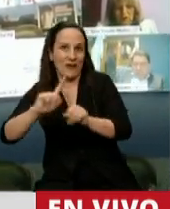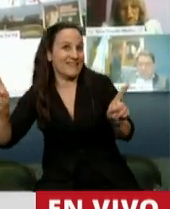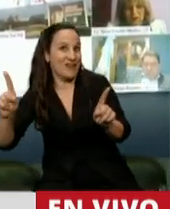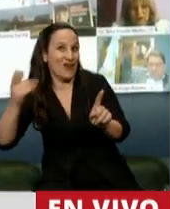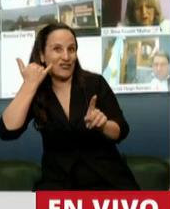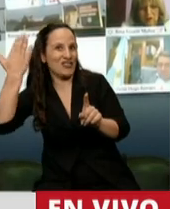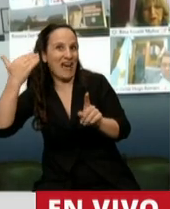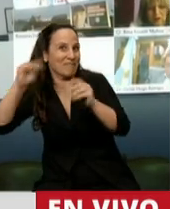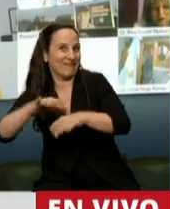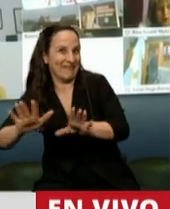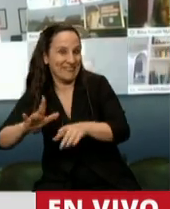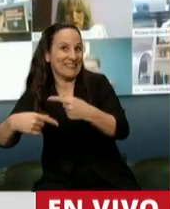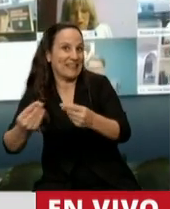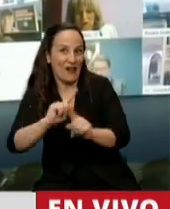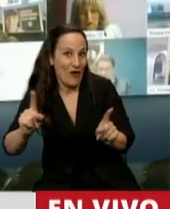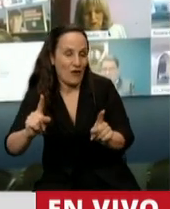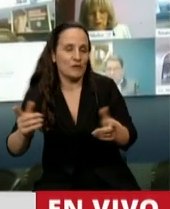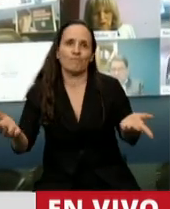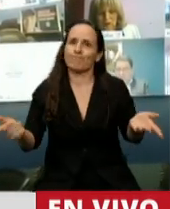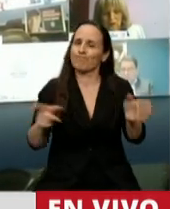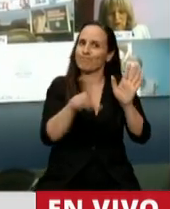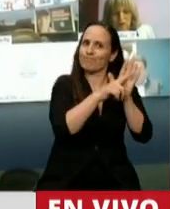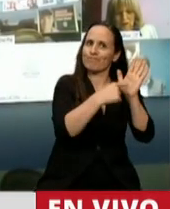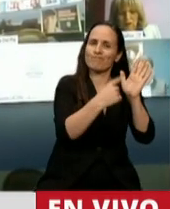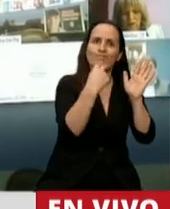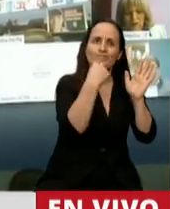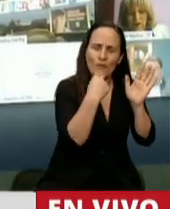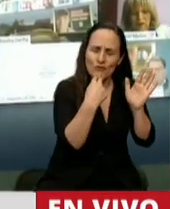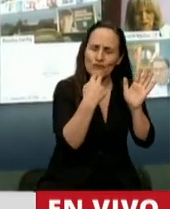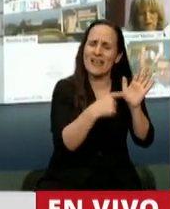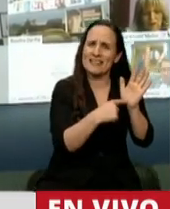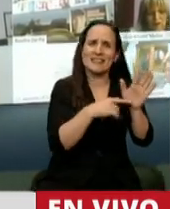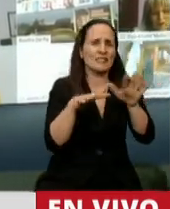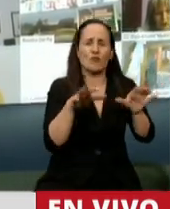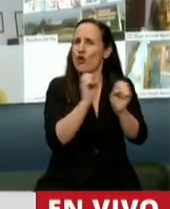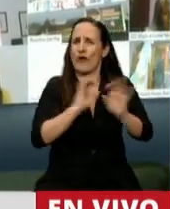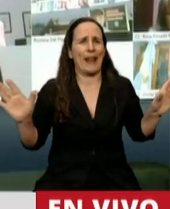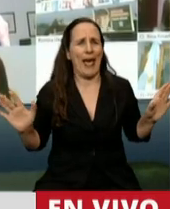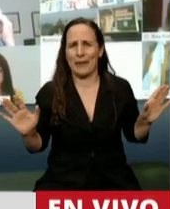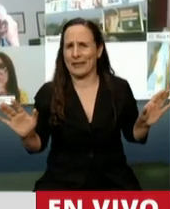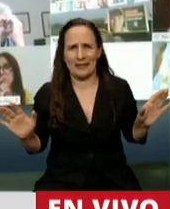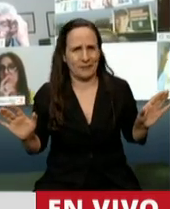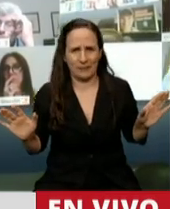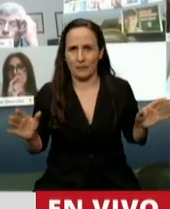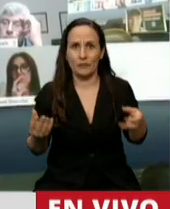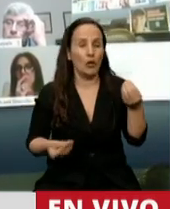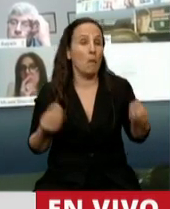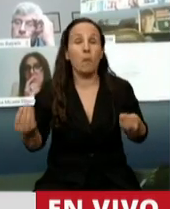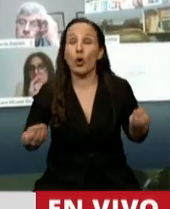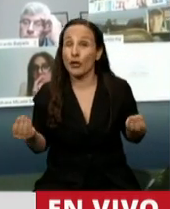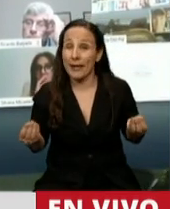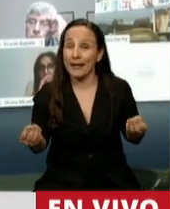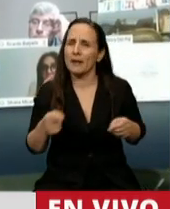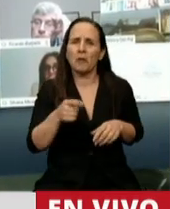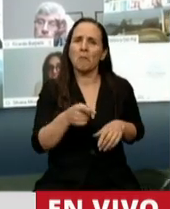ley, lo que hace en su redacción es de una enorme gravedad institucional, porque pone en un pie de igualdad a aquel